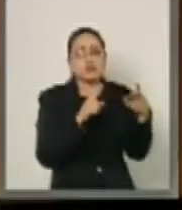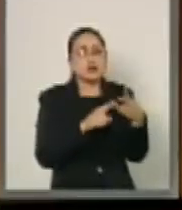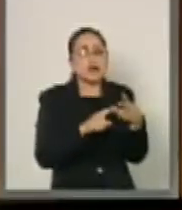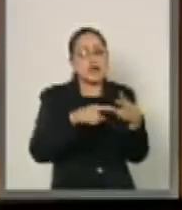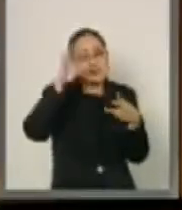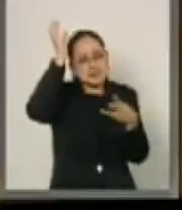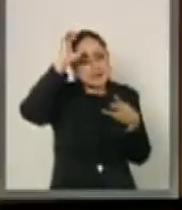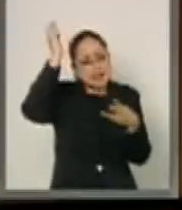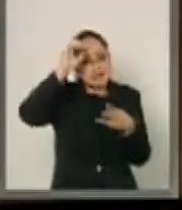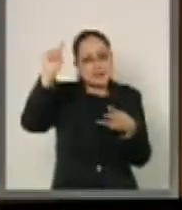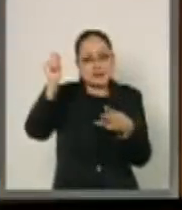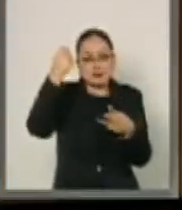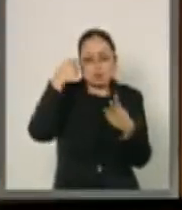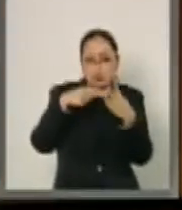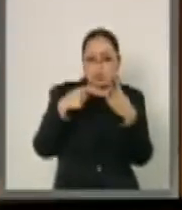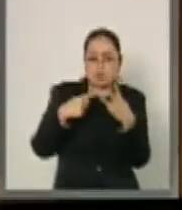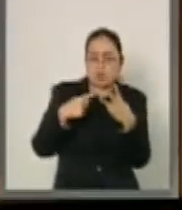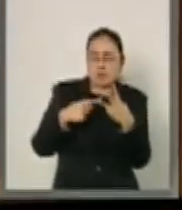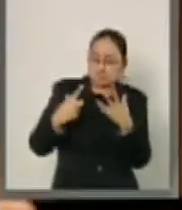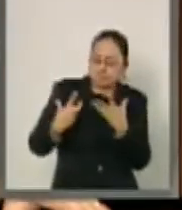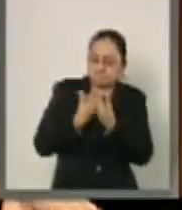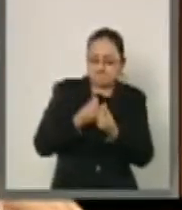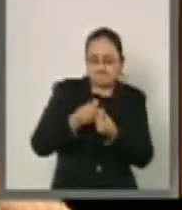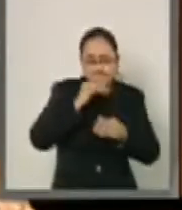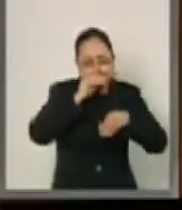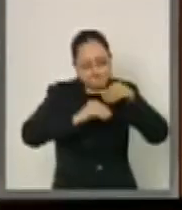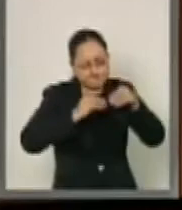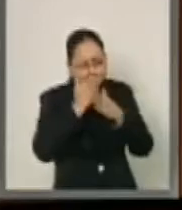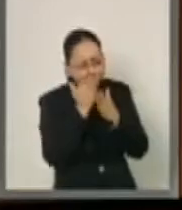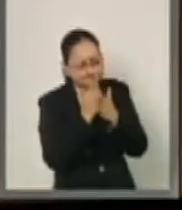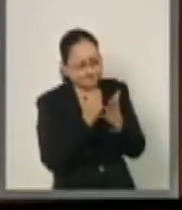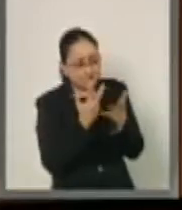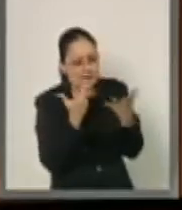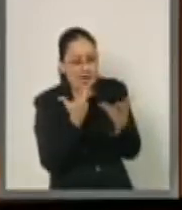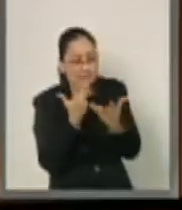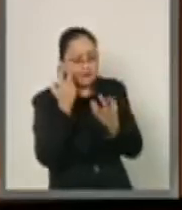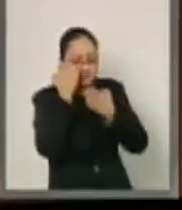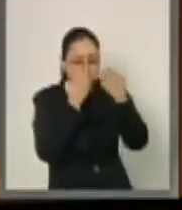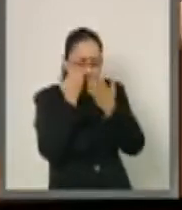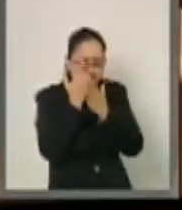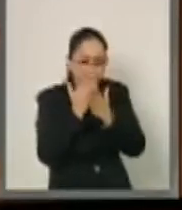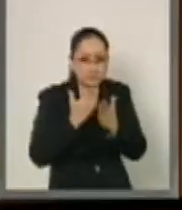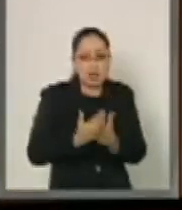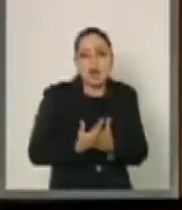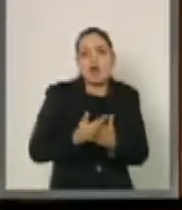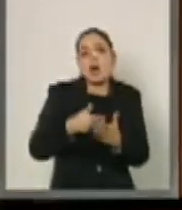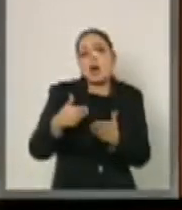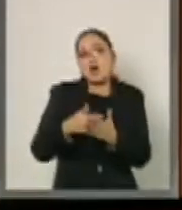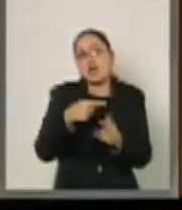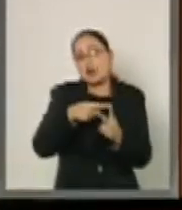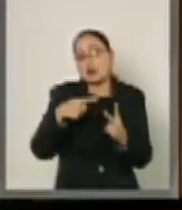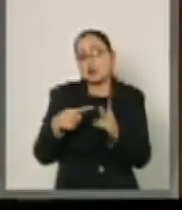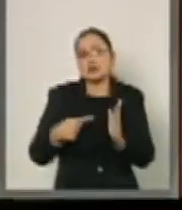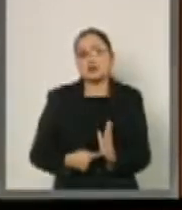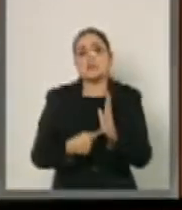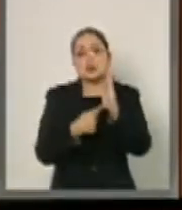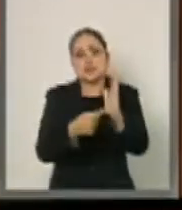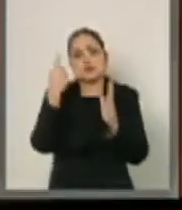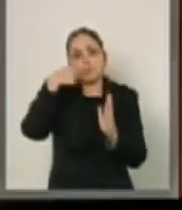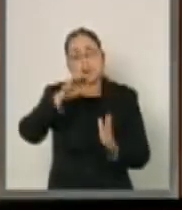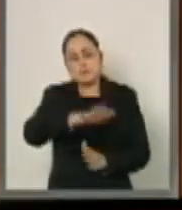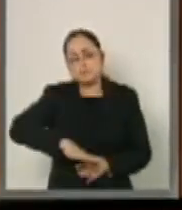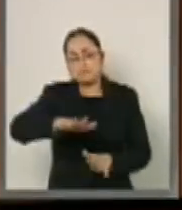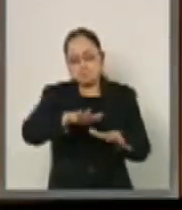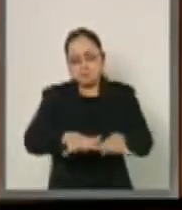Ciencia y Tecnología para que ambos instrumentos internacionales hoy puedan ser presentados ante